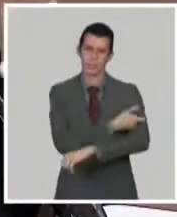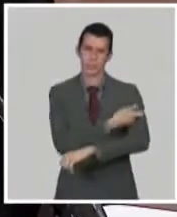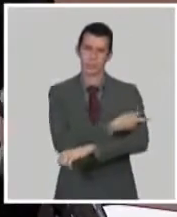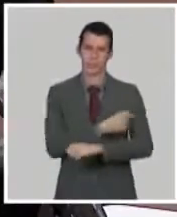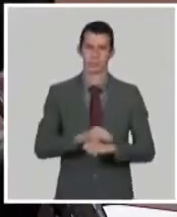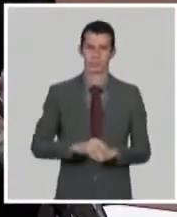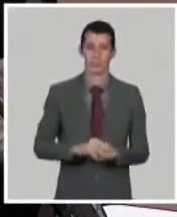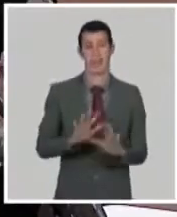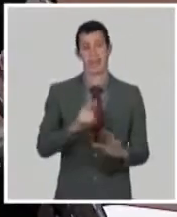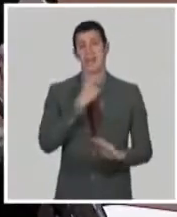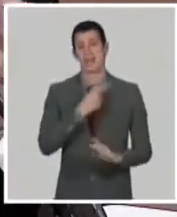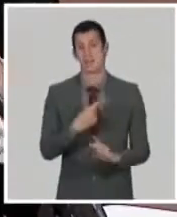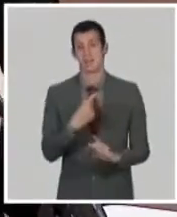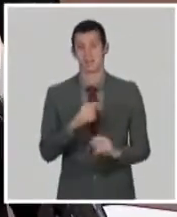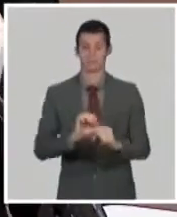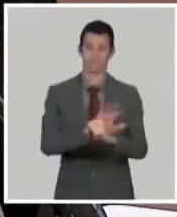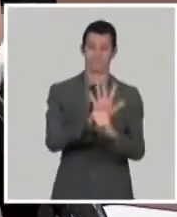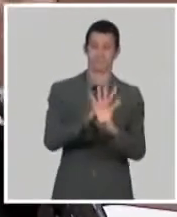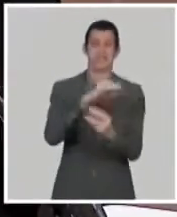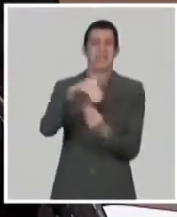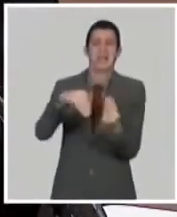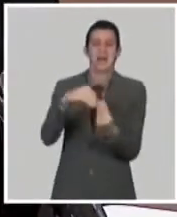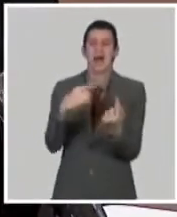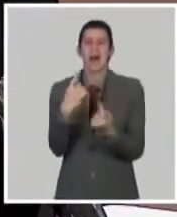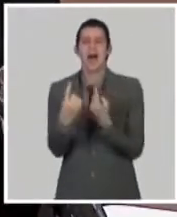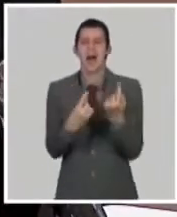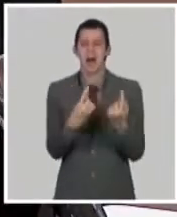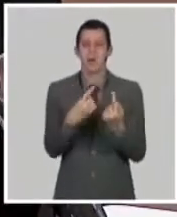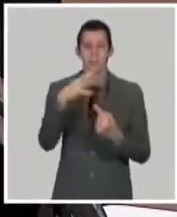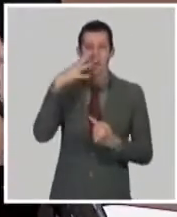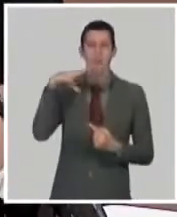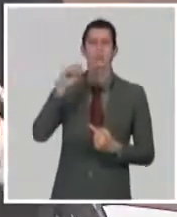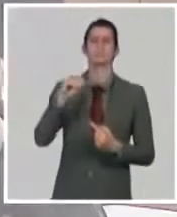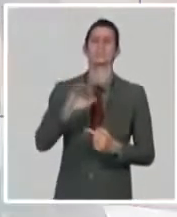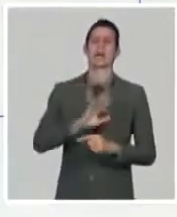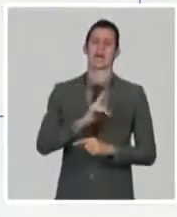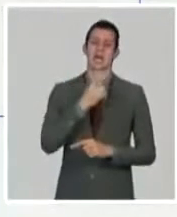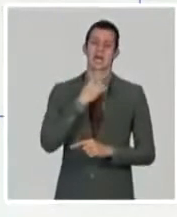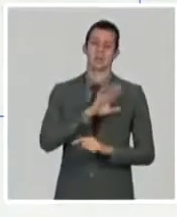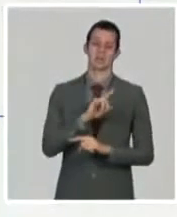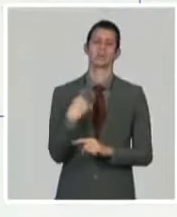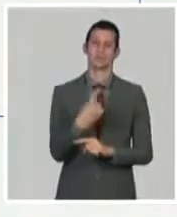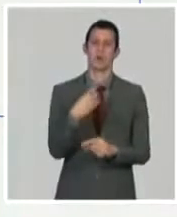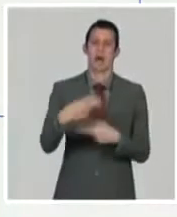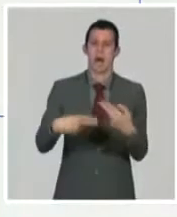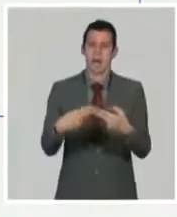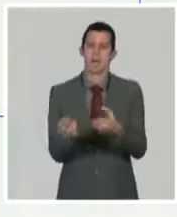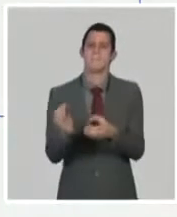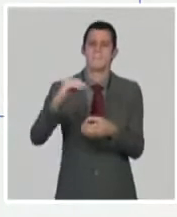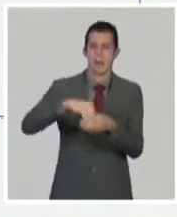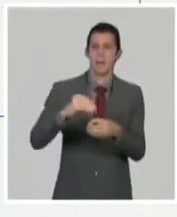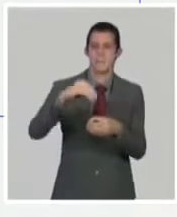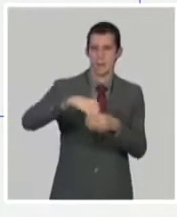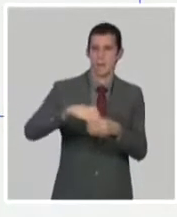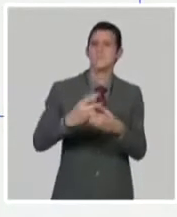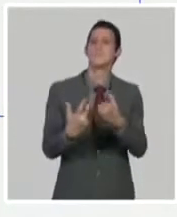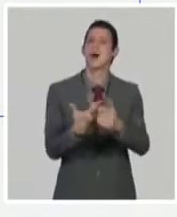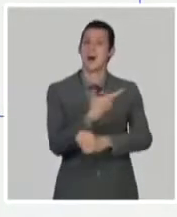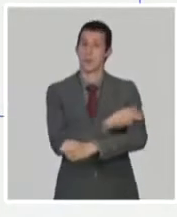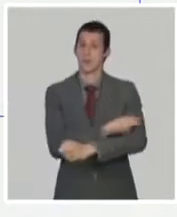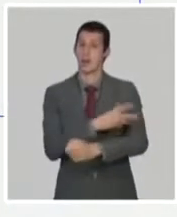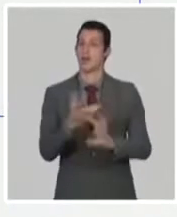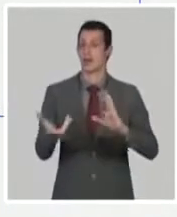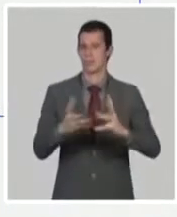diseñar un gen que contiene estas mutaciones, y este gen, bueno, será puesto en el mismo sistema de